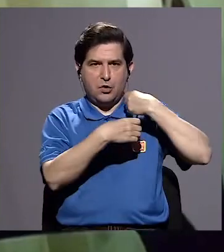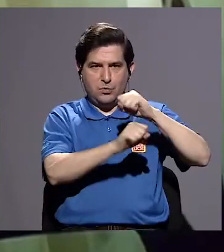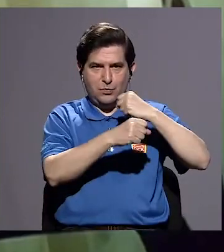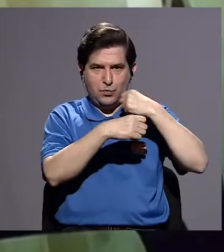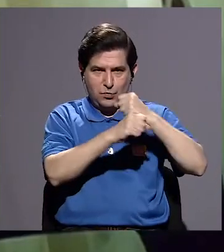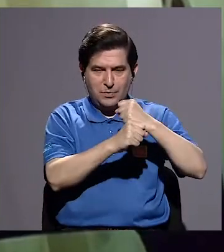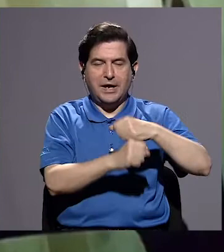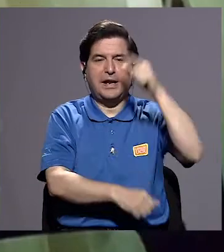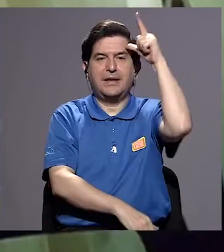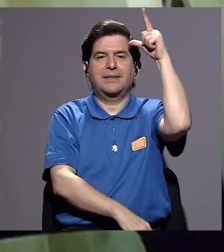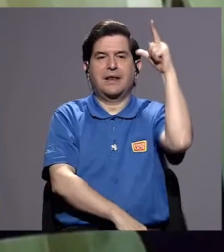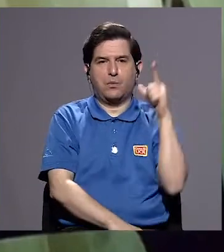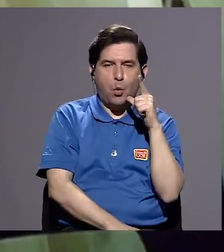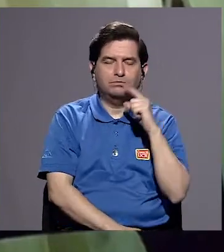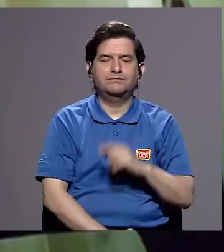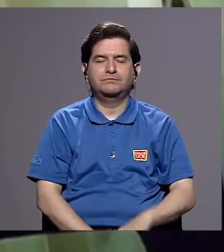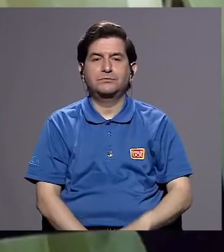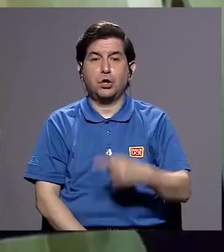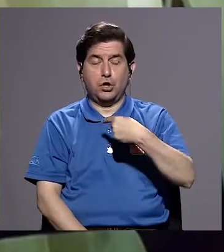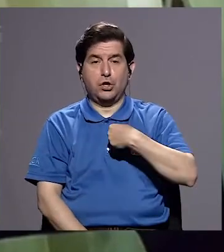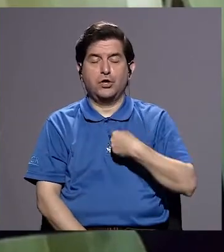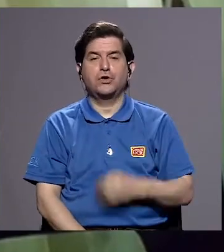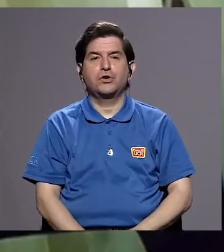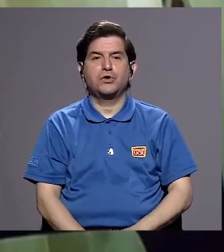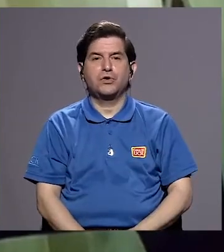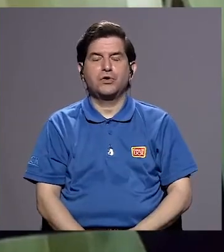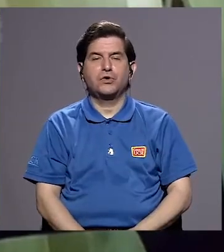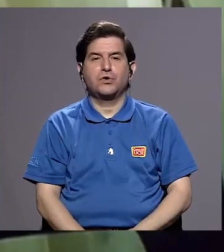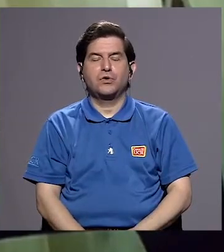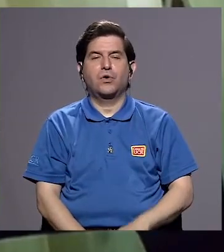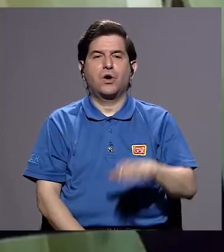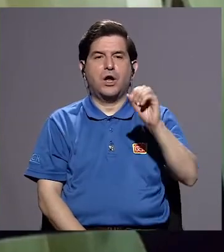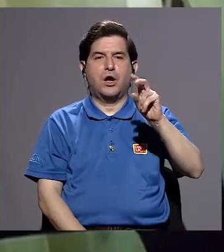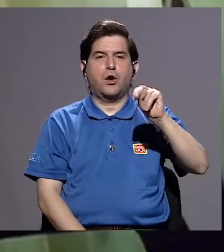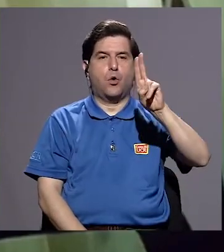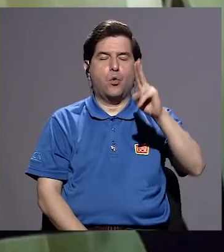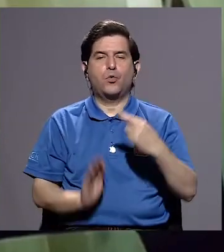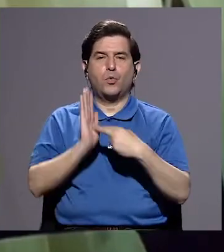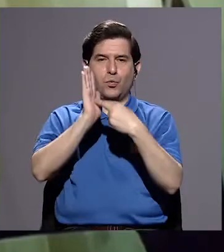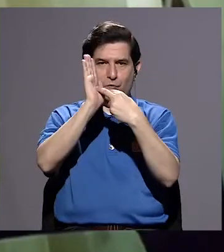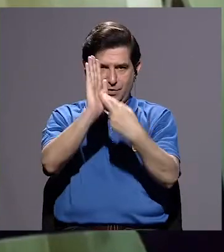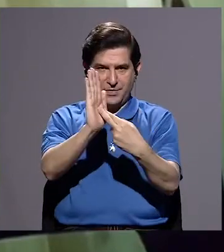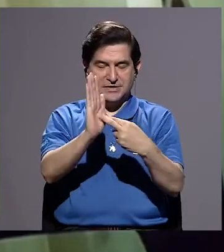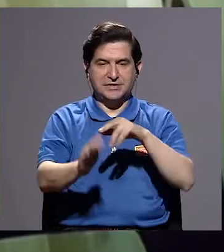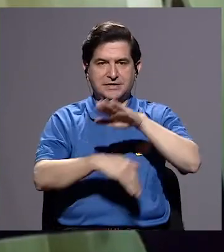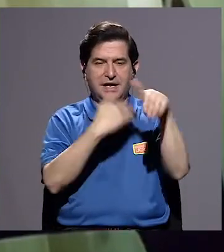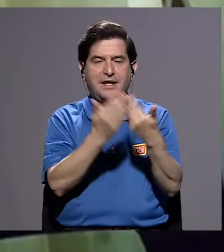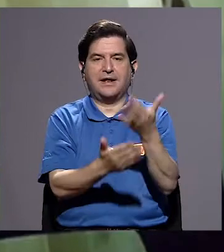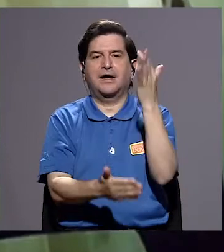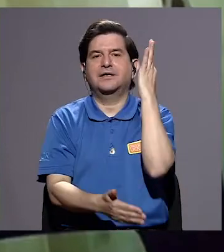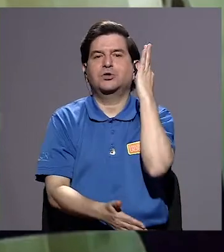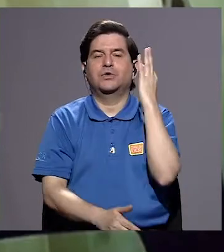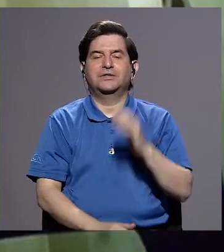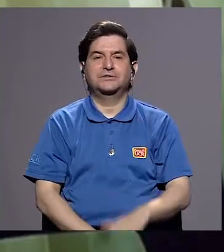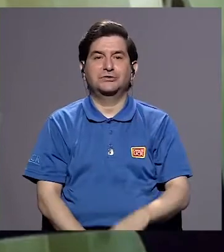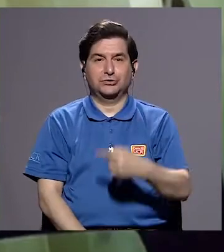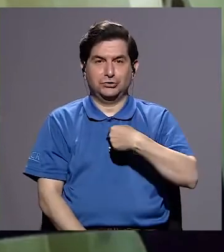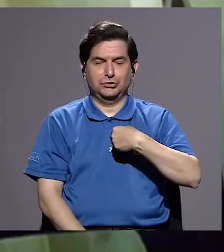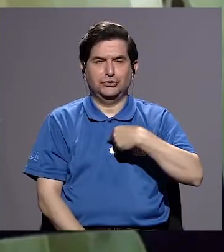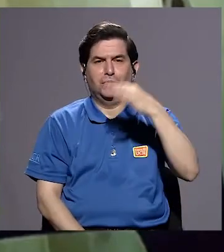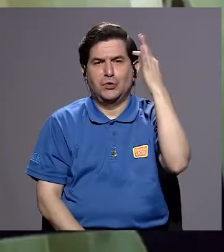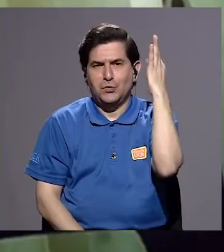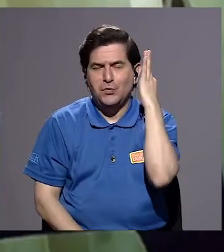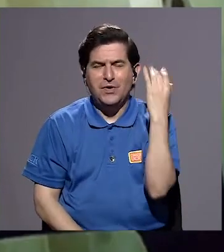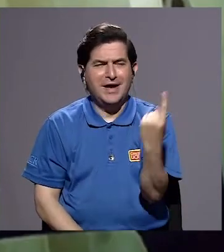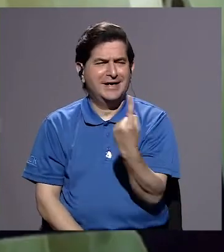Municipalidad de Limón y estuve en las Naciones Unidas representando a todas las mujeres. Soy